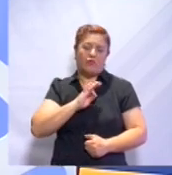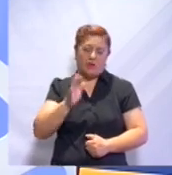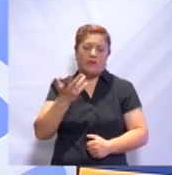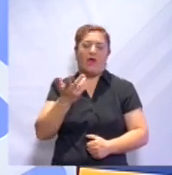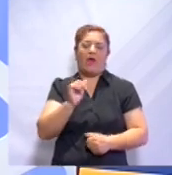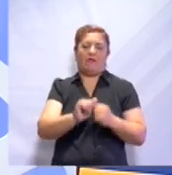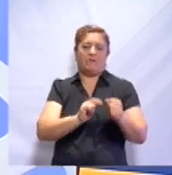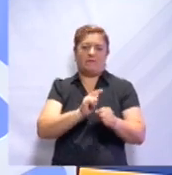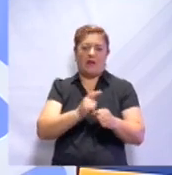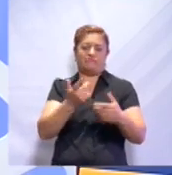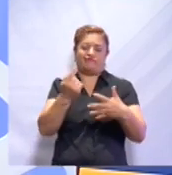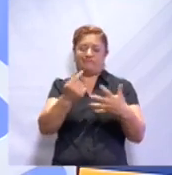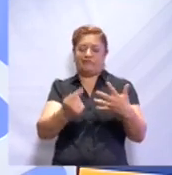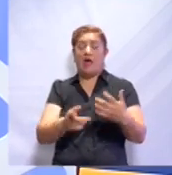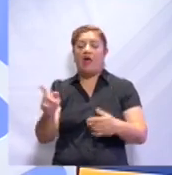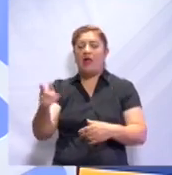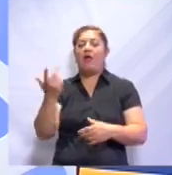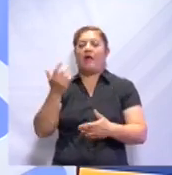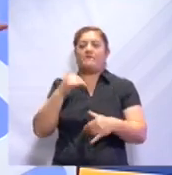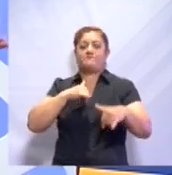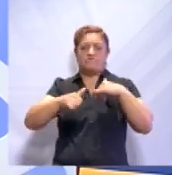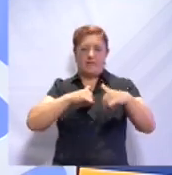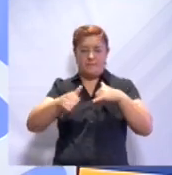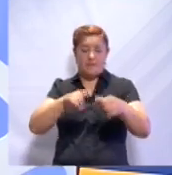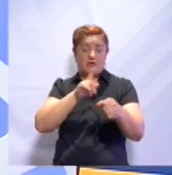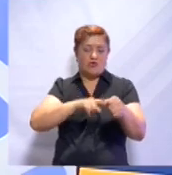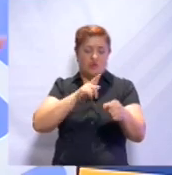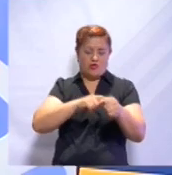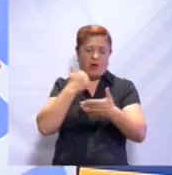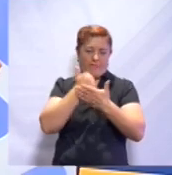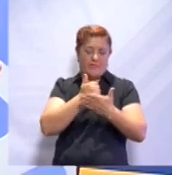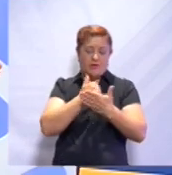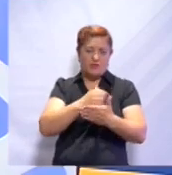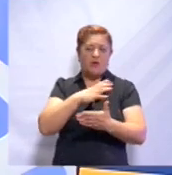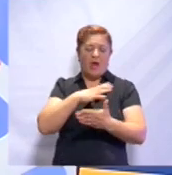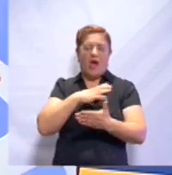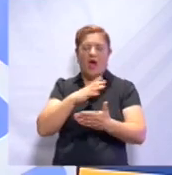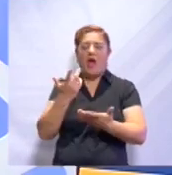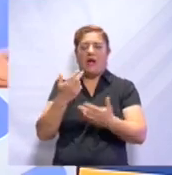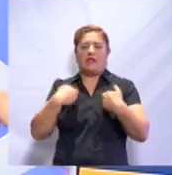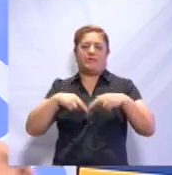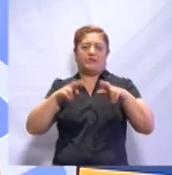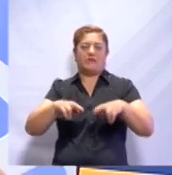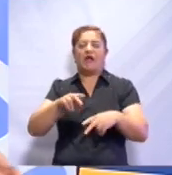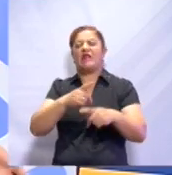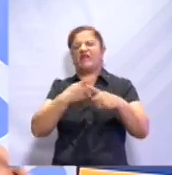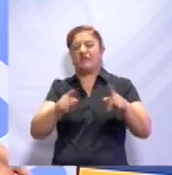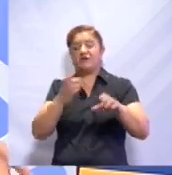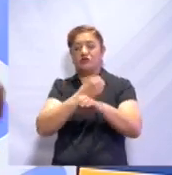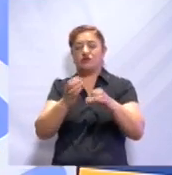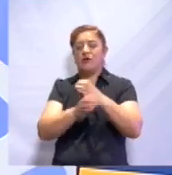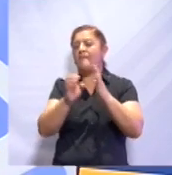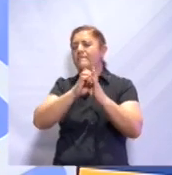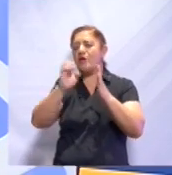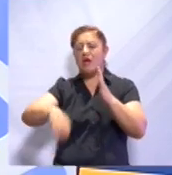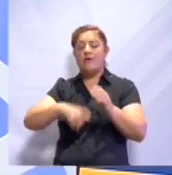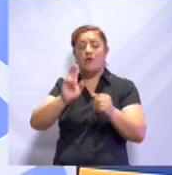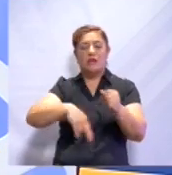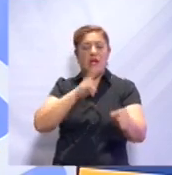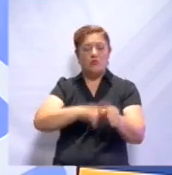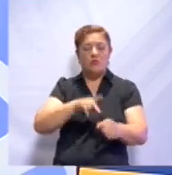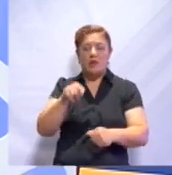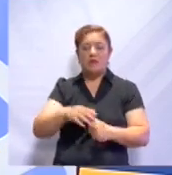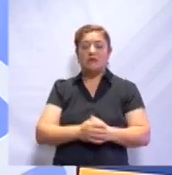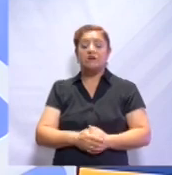mapas, con ayuda de colores, que son la simbología, podamos representar otros elementos. Por ejemplo, las regiones naturales. Entre ellas